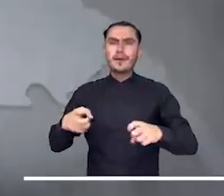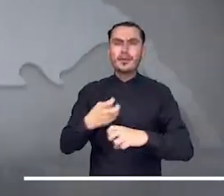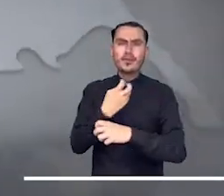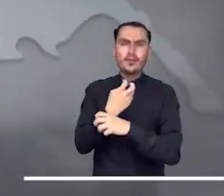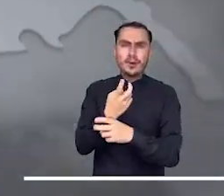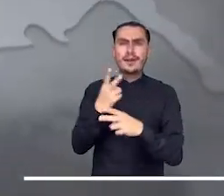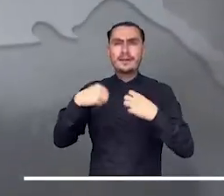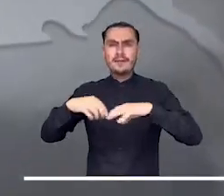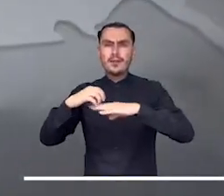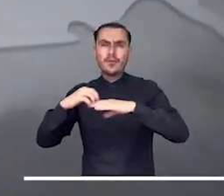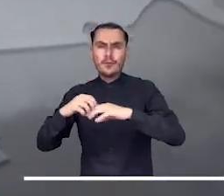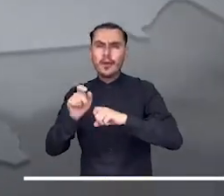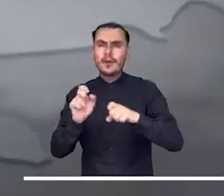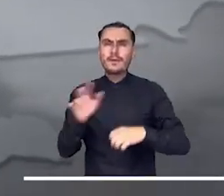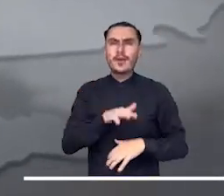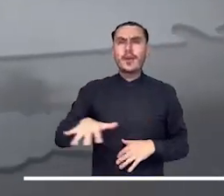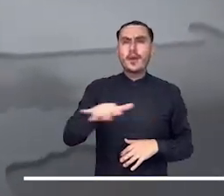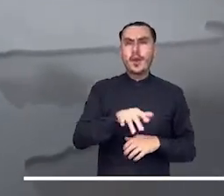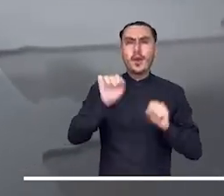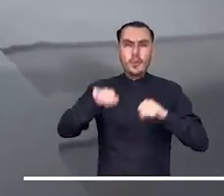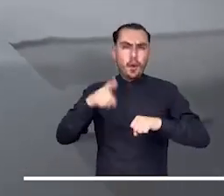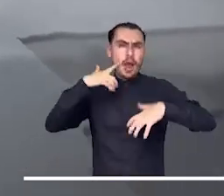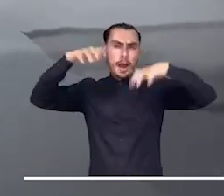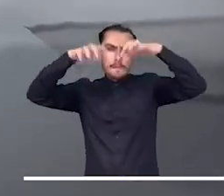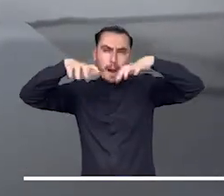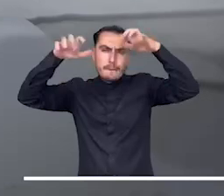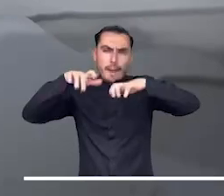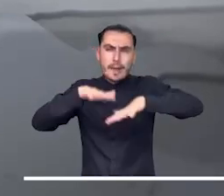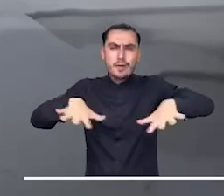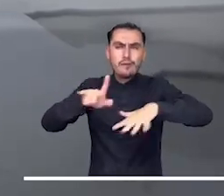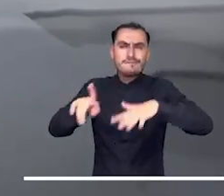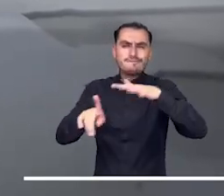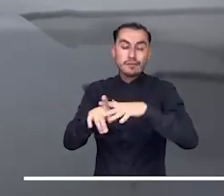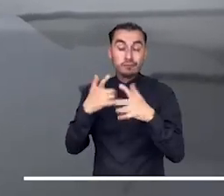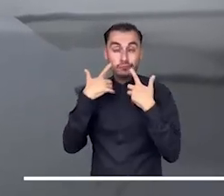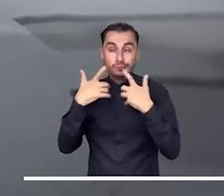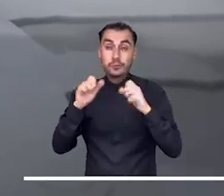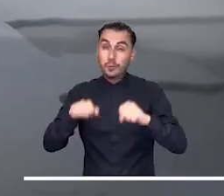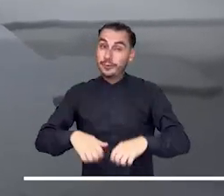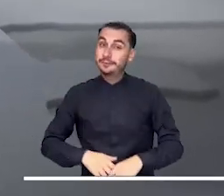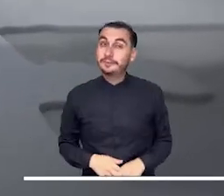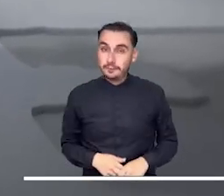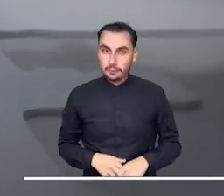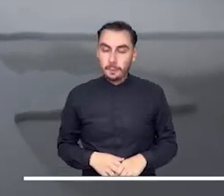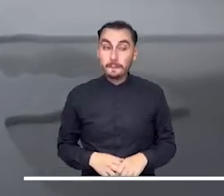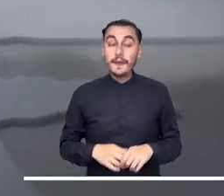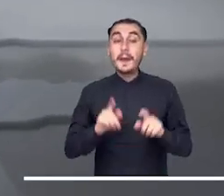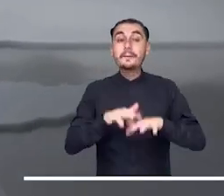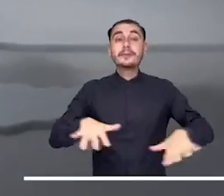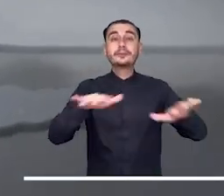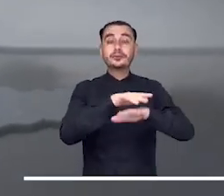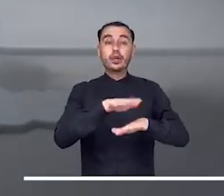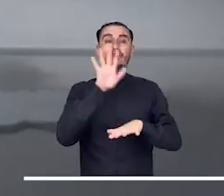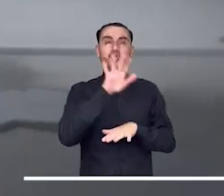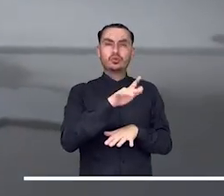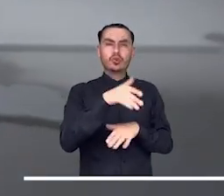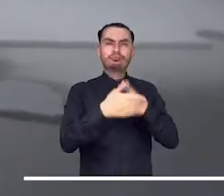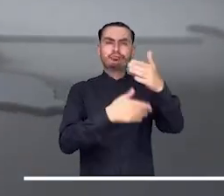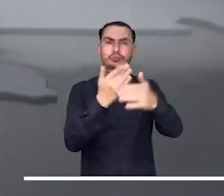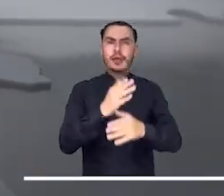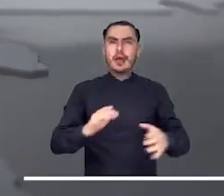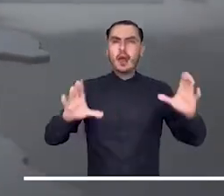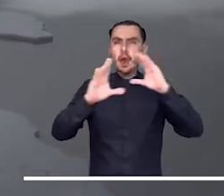y el sur de Bichada podrían registrar algunas precipitaciones significativas, mientras que el resto de la Orinoquía se despide con